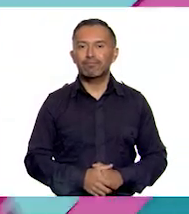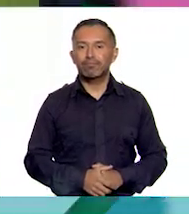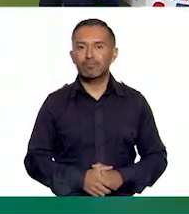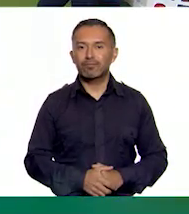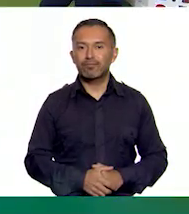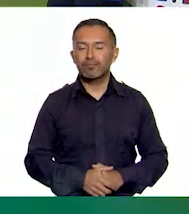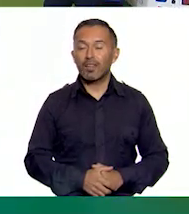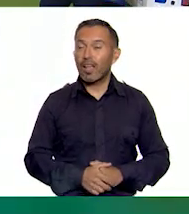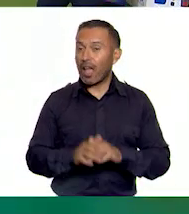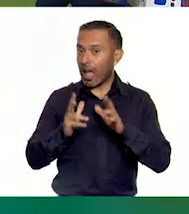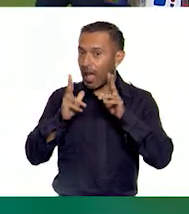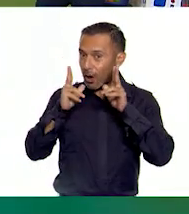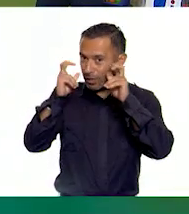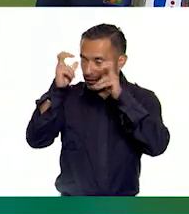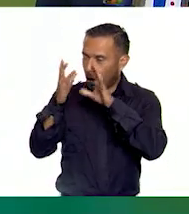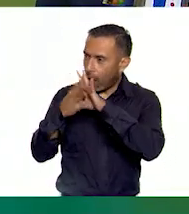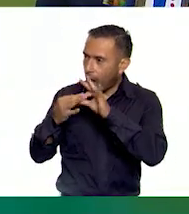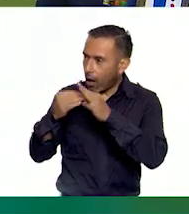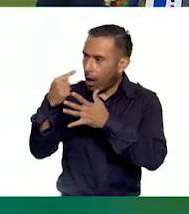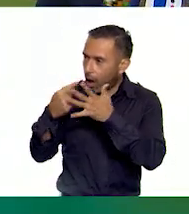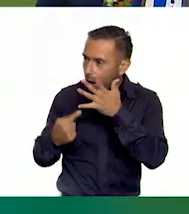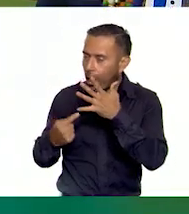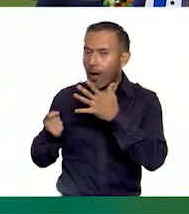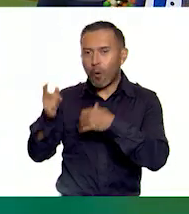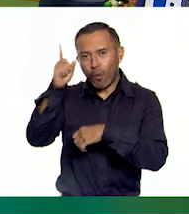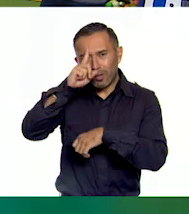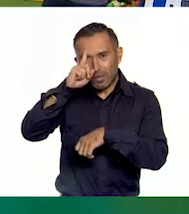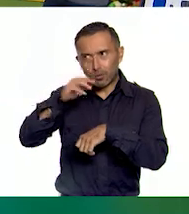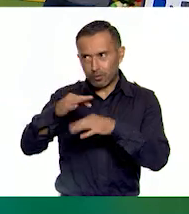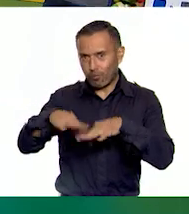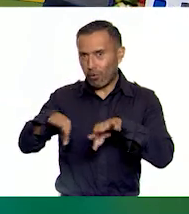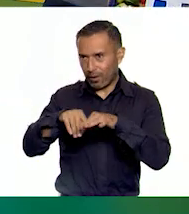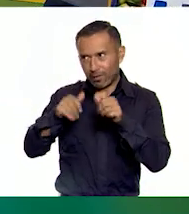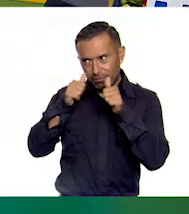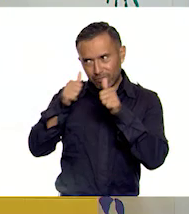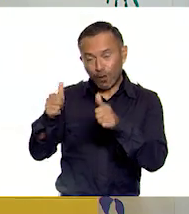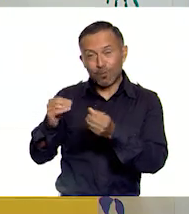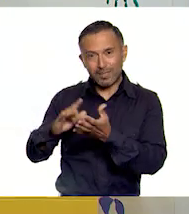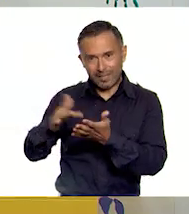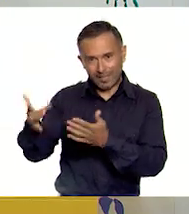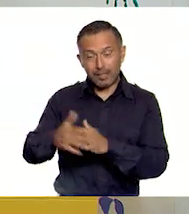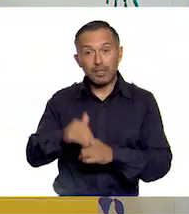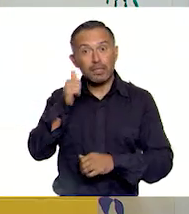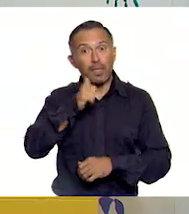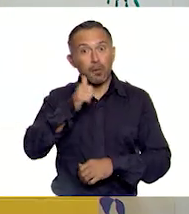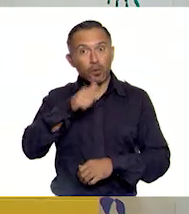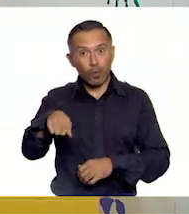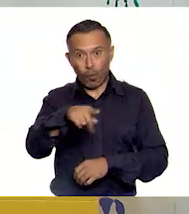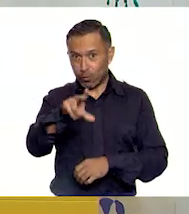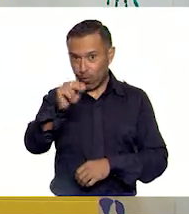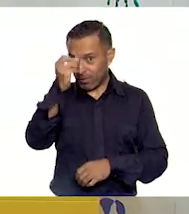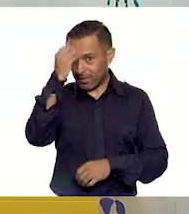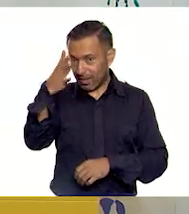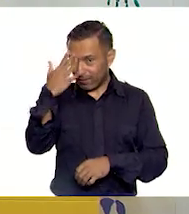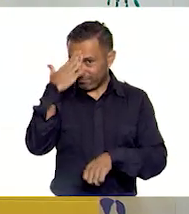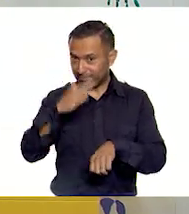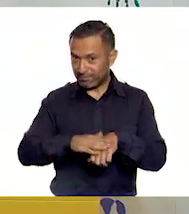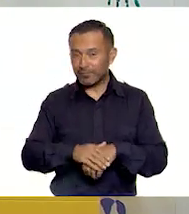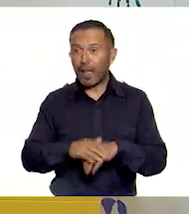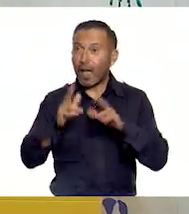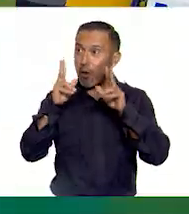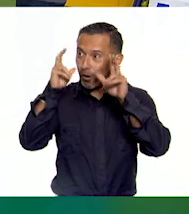Muchísimas gracias, Ajo Listo. Es muy importante seguir estas recomendaciones. Siempre y no se te olvide. Gracias, Ajo Listo.